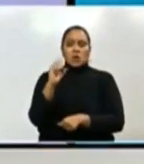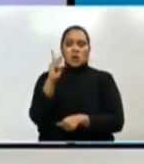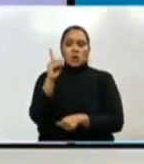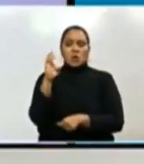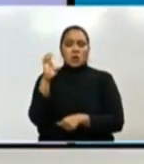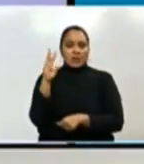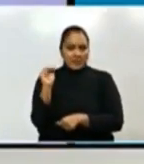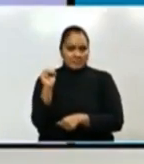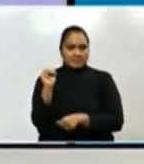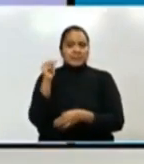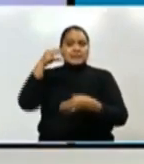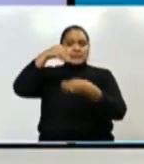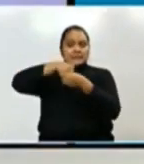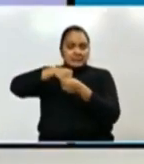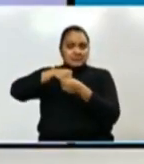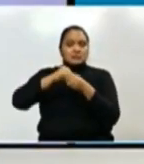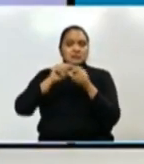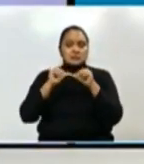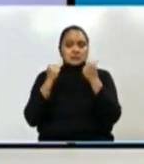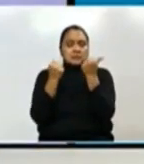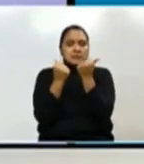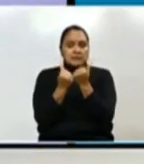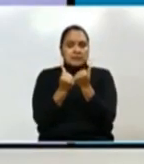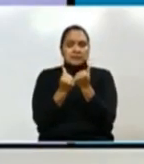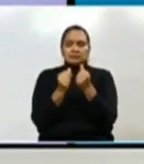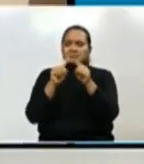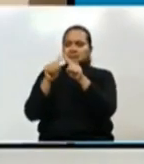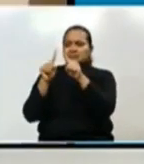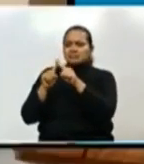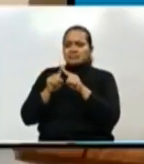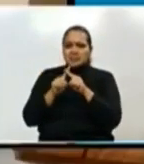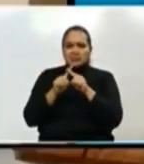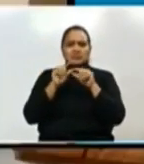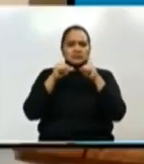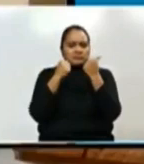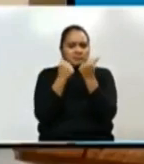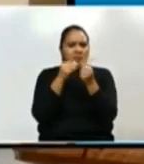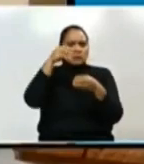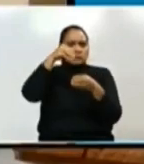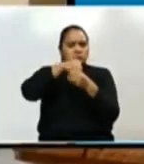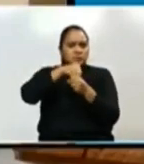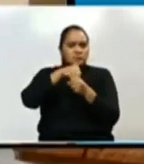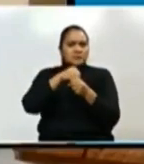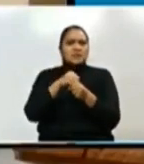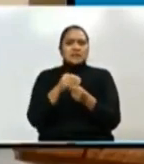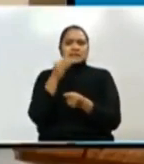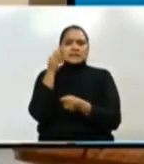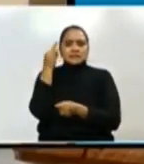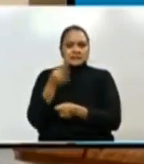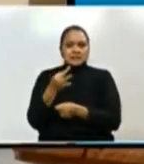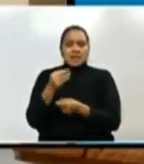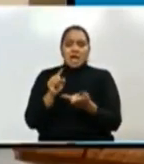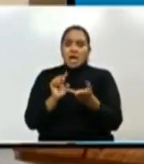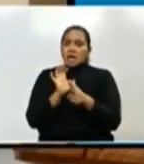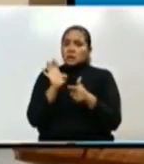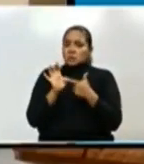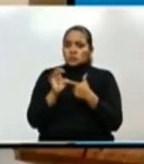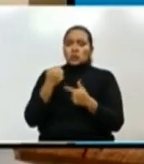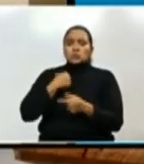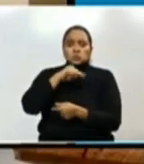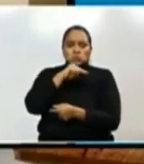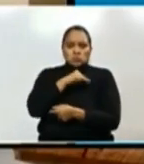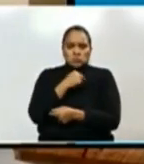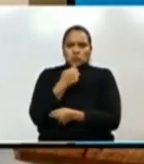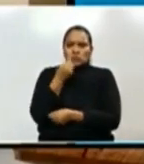porque el CODEN está involucrado en todas las instituciones que existen en un municipio. En ese sentido, hemos girado